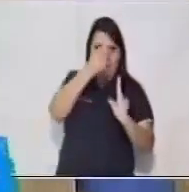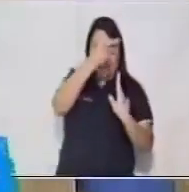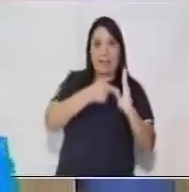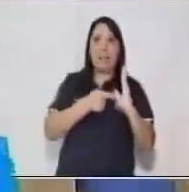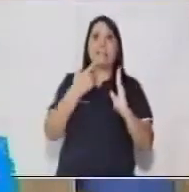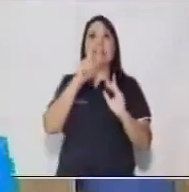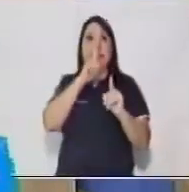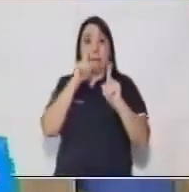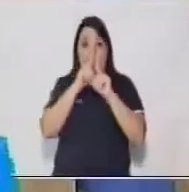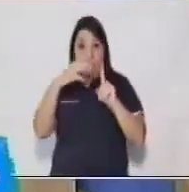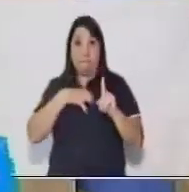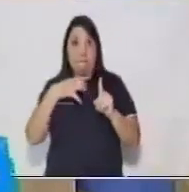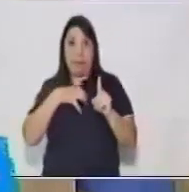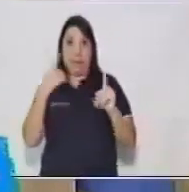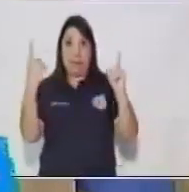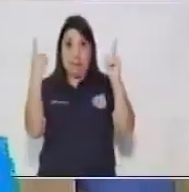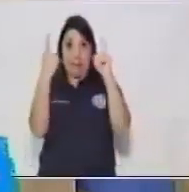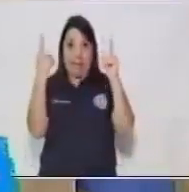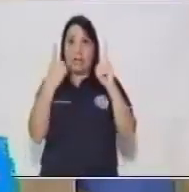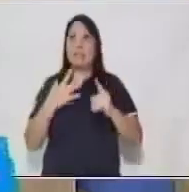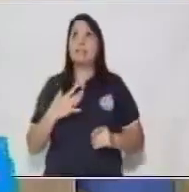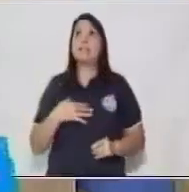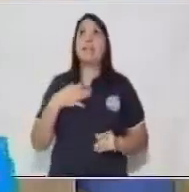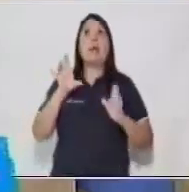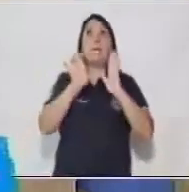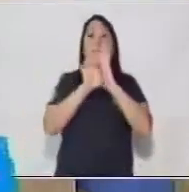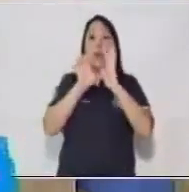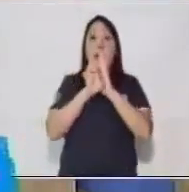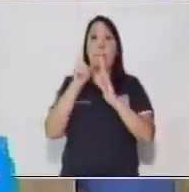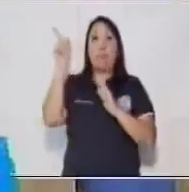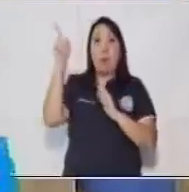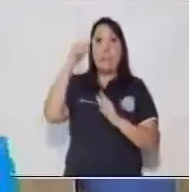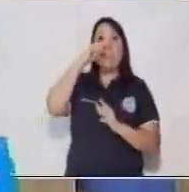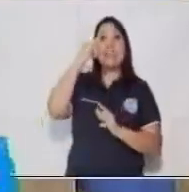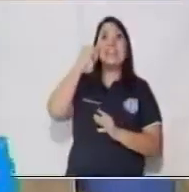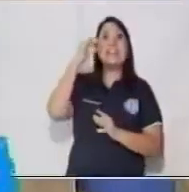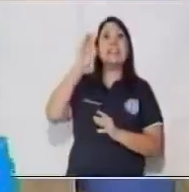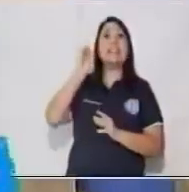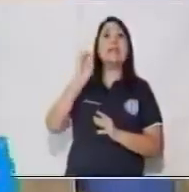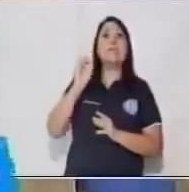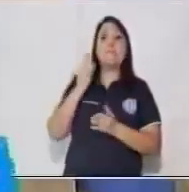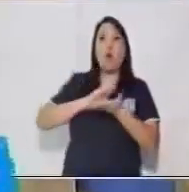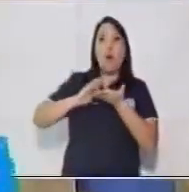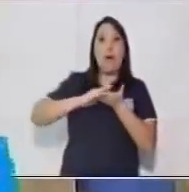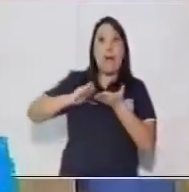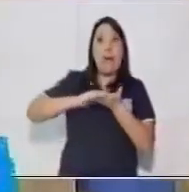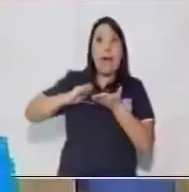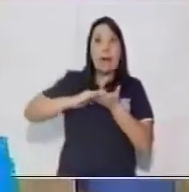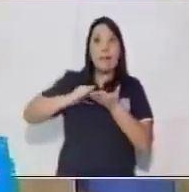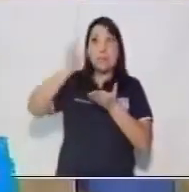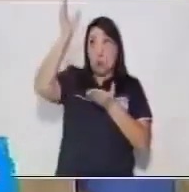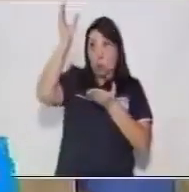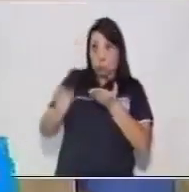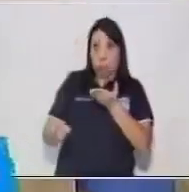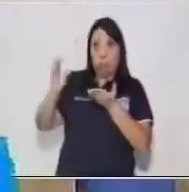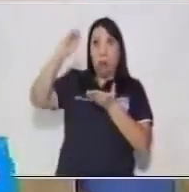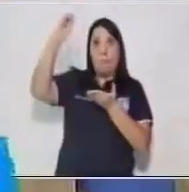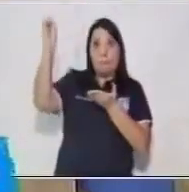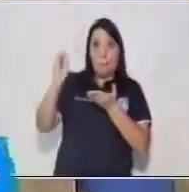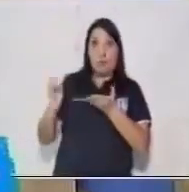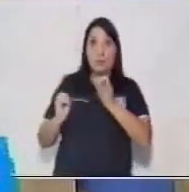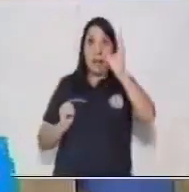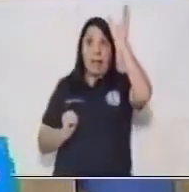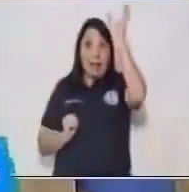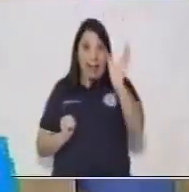caso vamos a hablar de un tipo de gasto y la frecuencia porcentual. Aquí vamos a